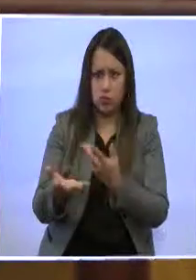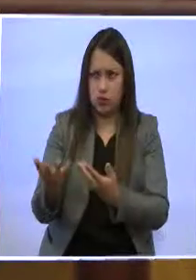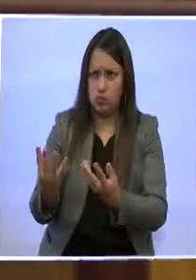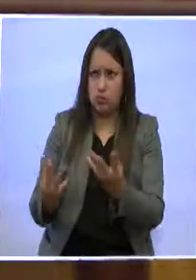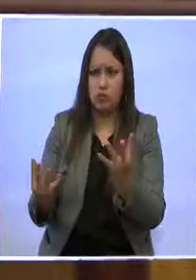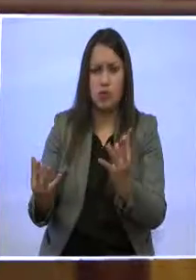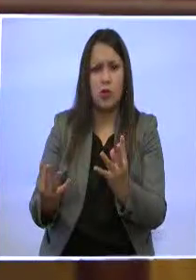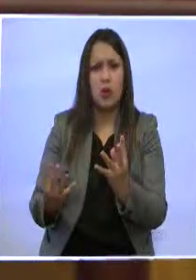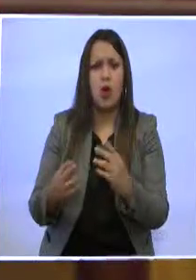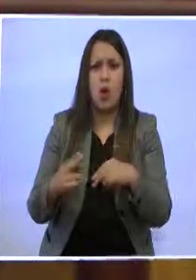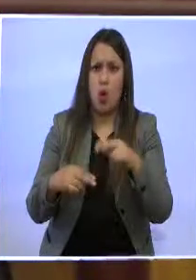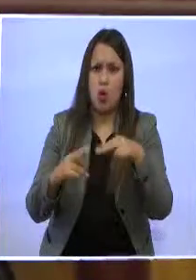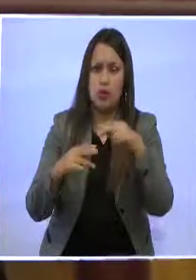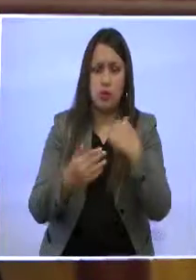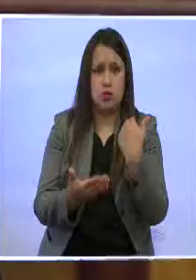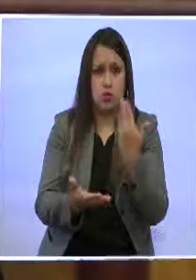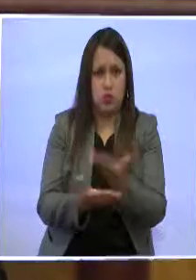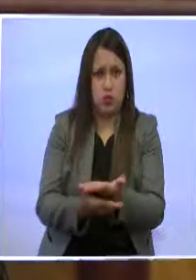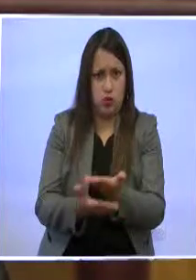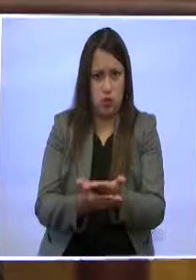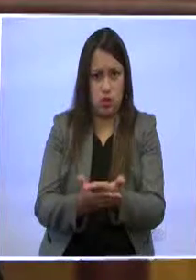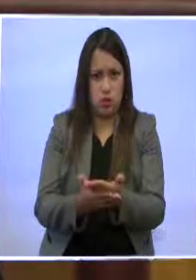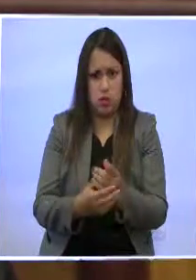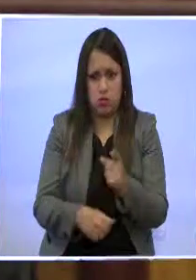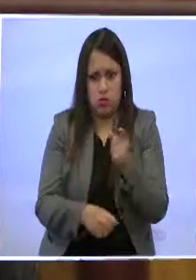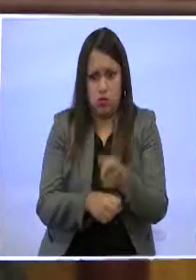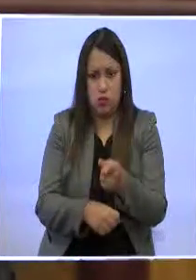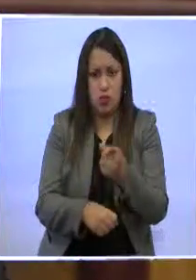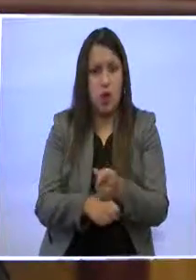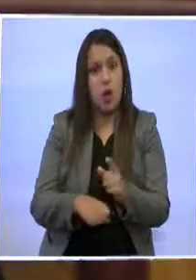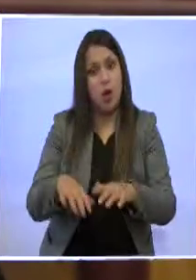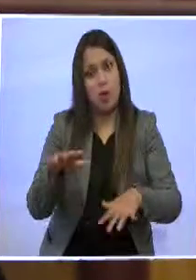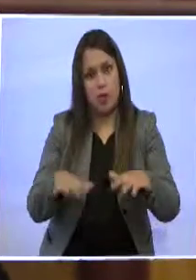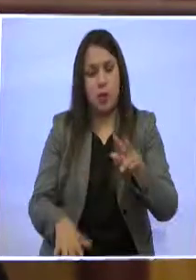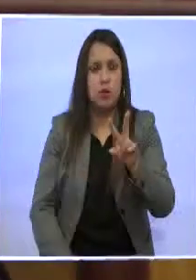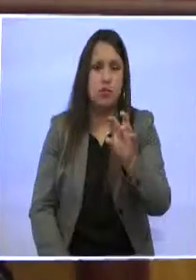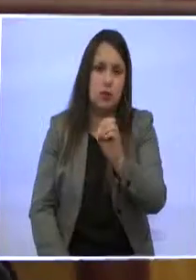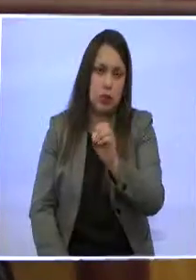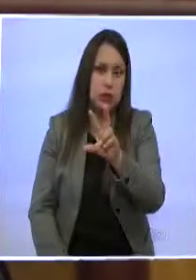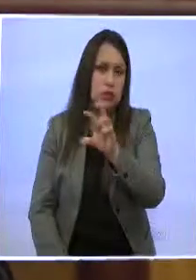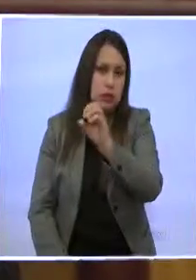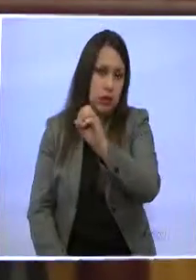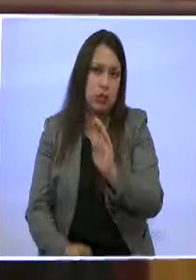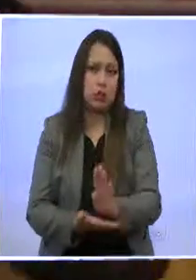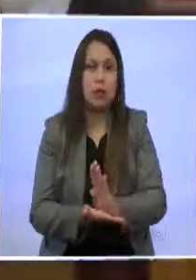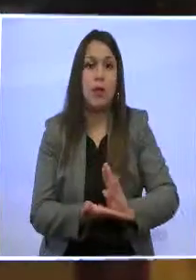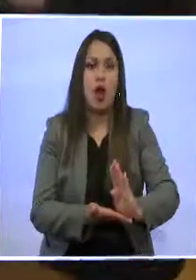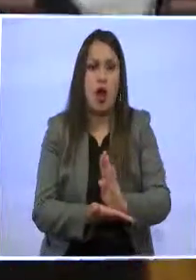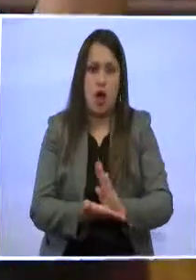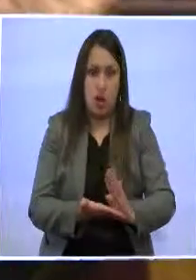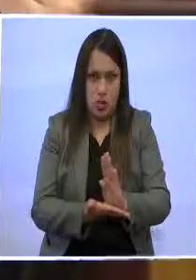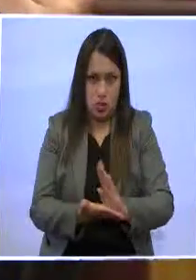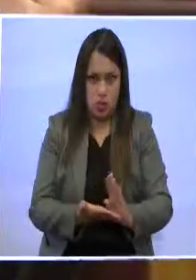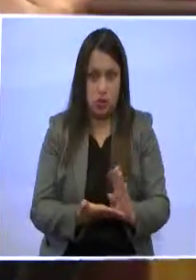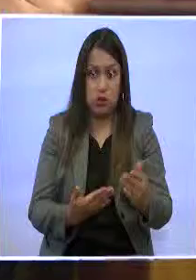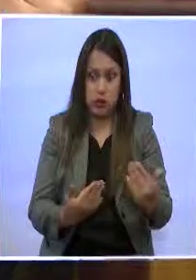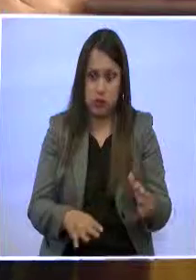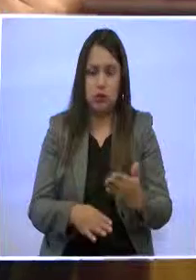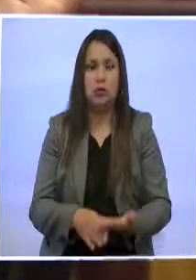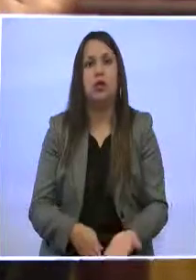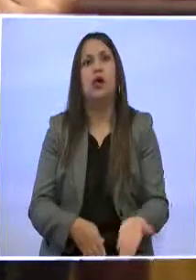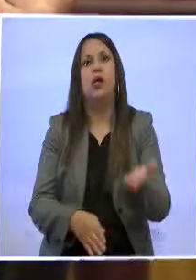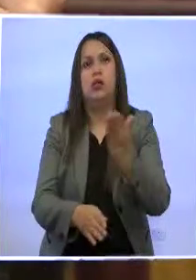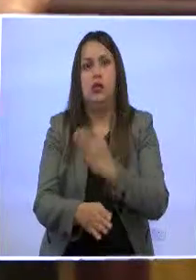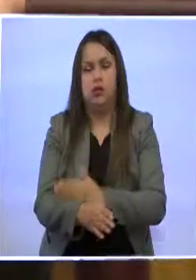una propuesta de ordenanza que faculta que al menos 20 o 30 barrios, ¿no es cierto?, a los que ya anteriormente se